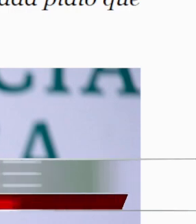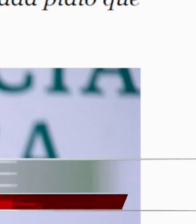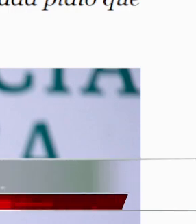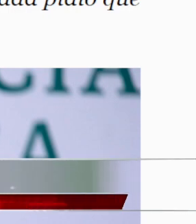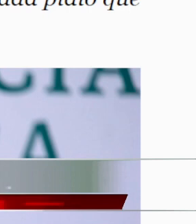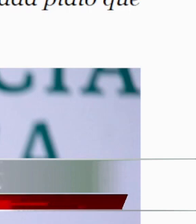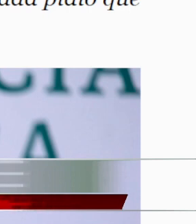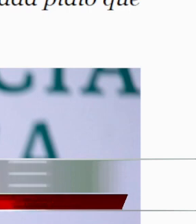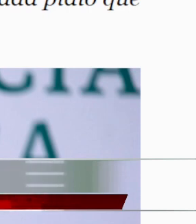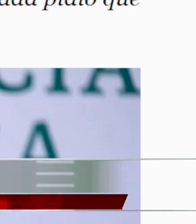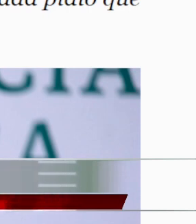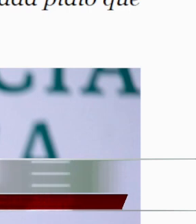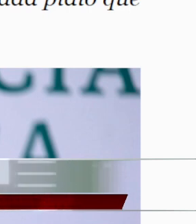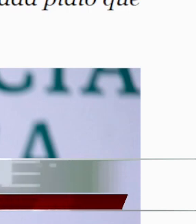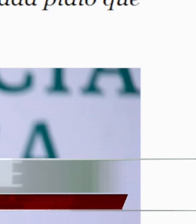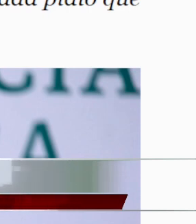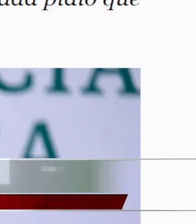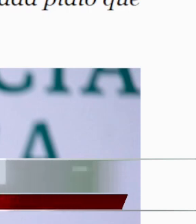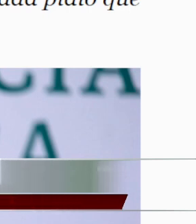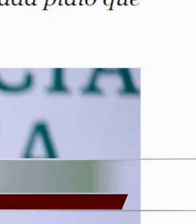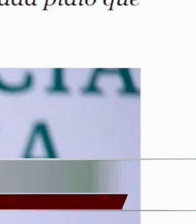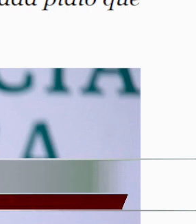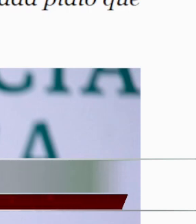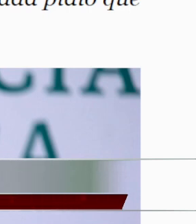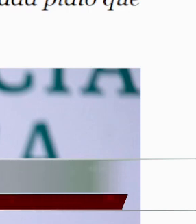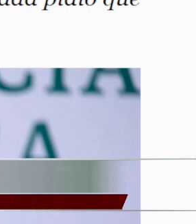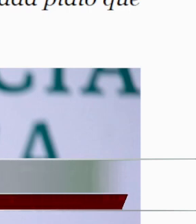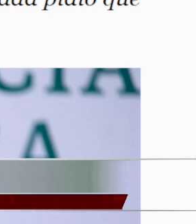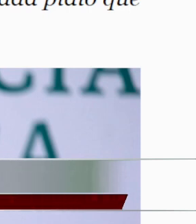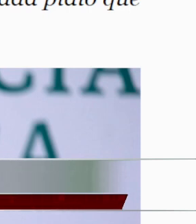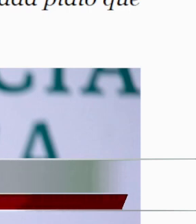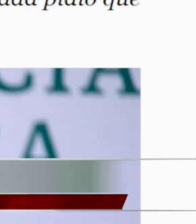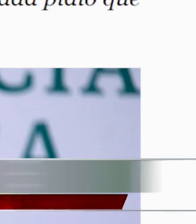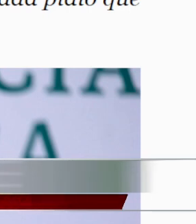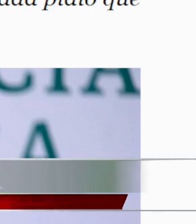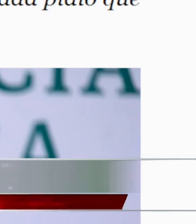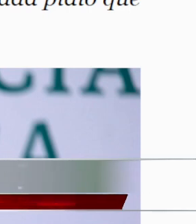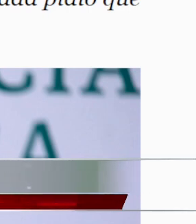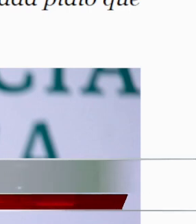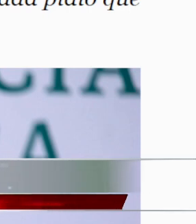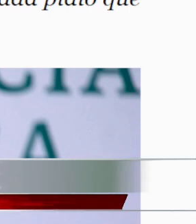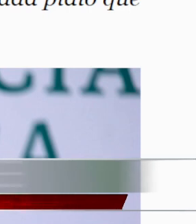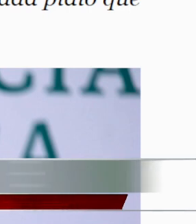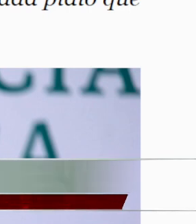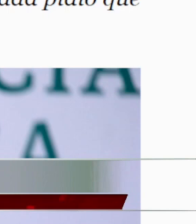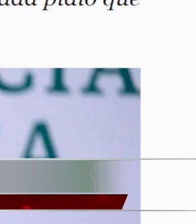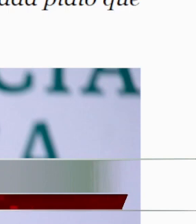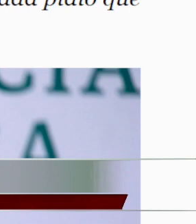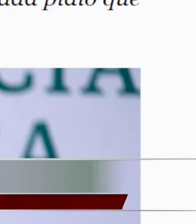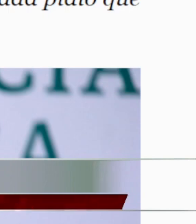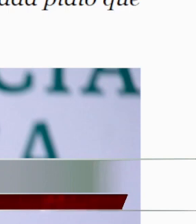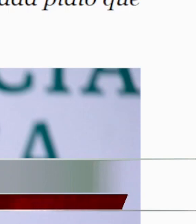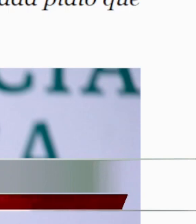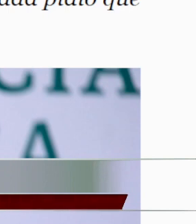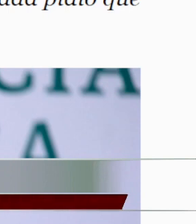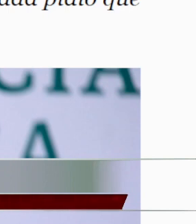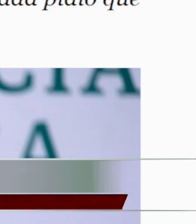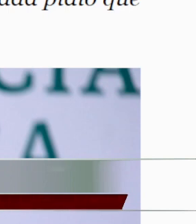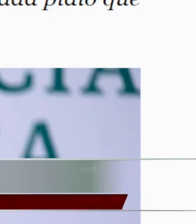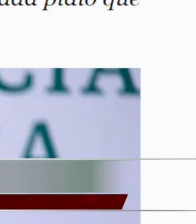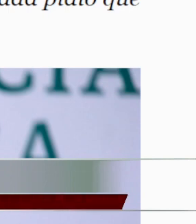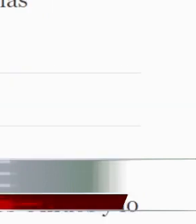mexicanos contra la corrupción y la impunidad, la cual es una organización que es de Claudio X.